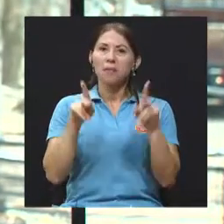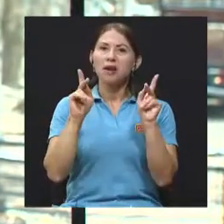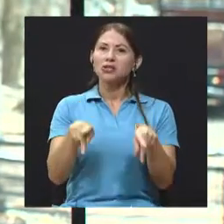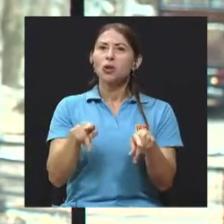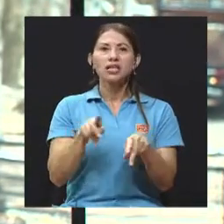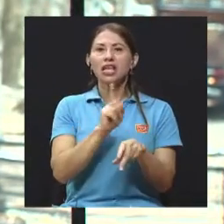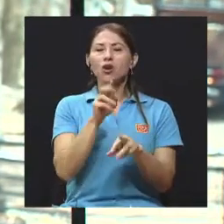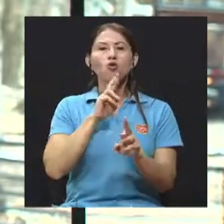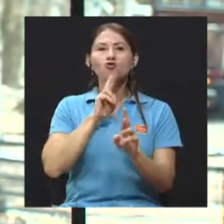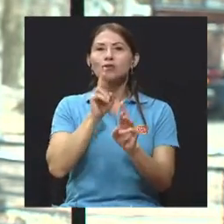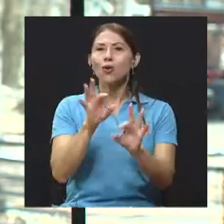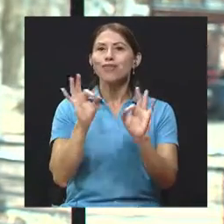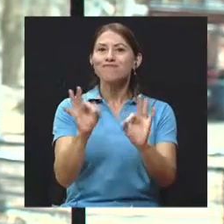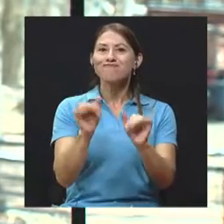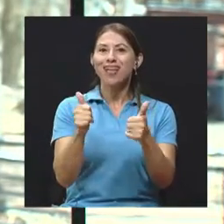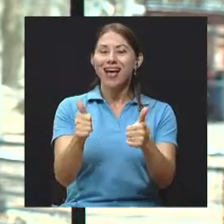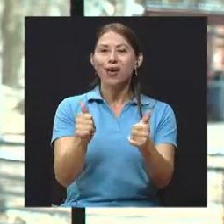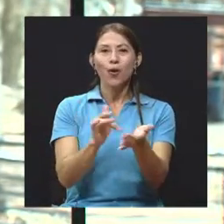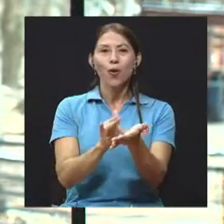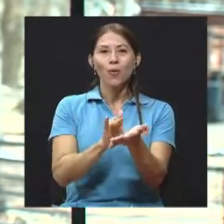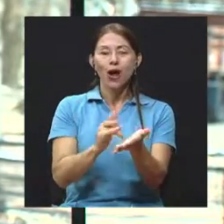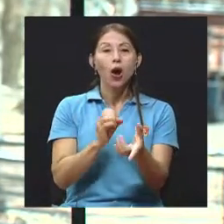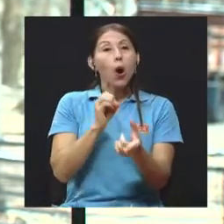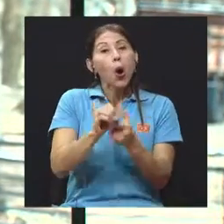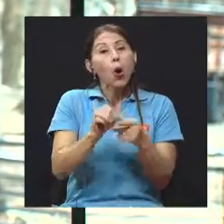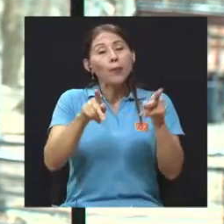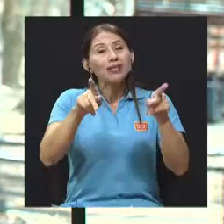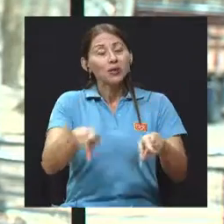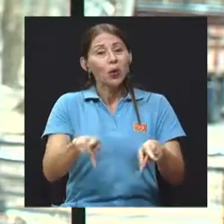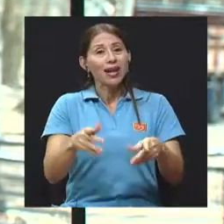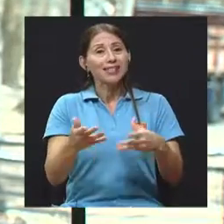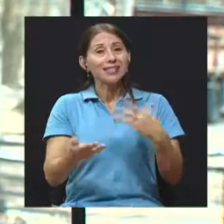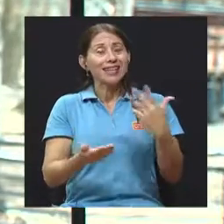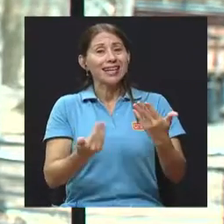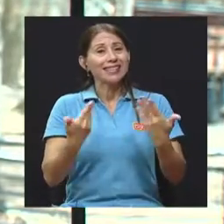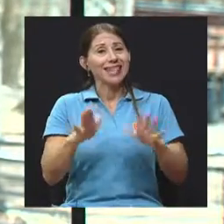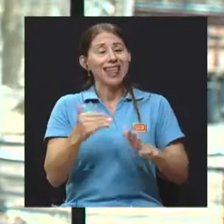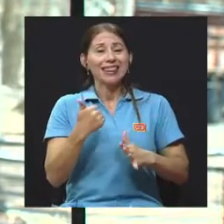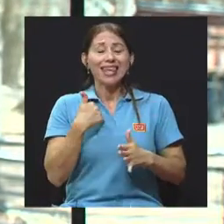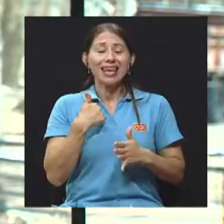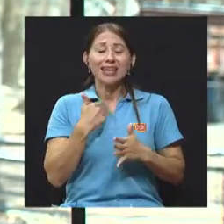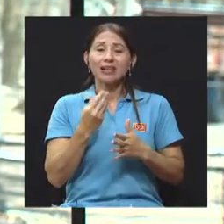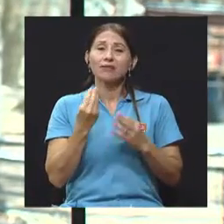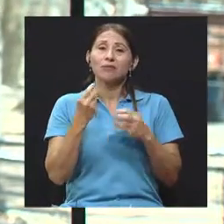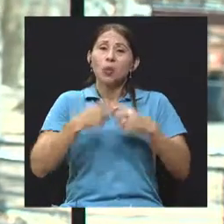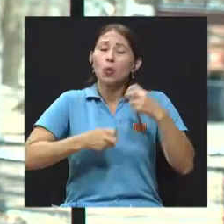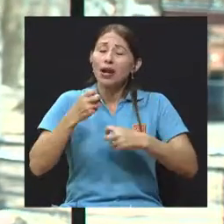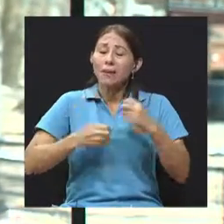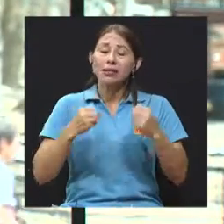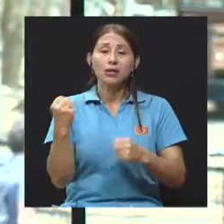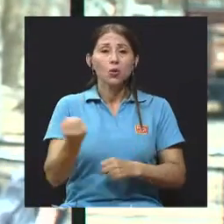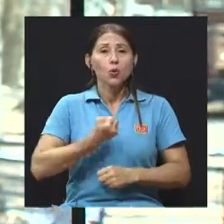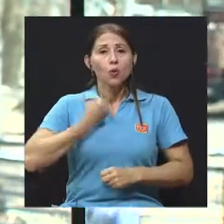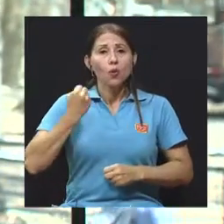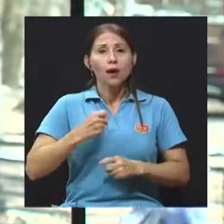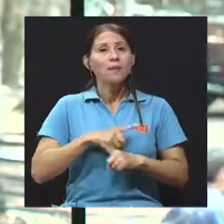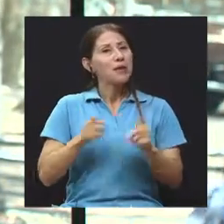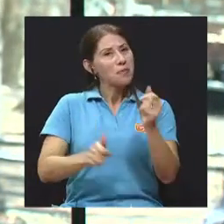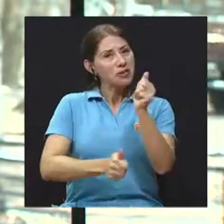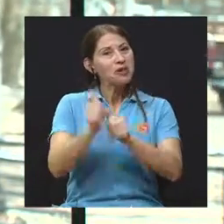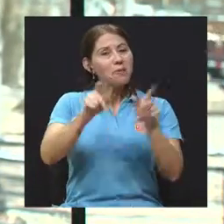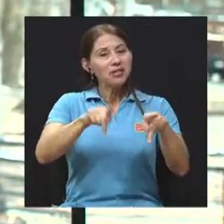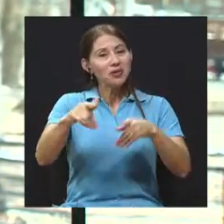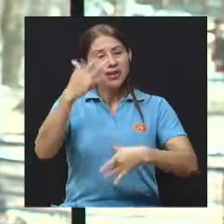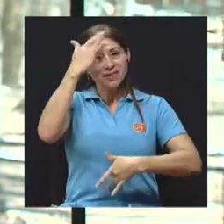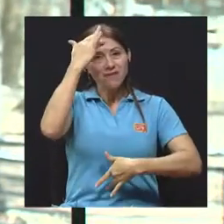al tratamiento o que en inicio hacen una manifestación muy agresiva, con daño muy agresivo a algún órgano. Pero la mayoría de pacientes van a tener una